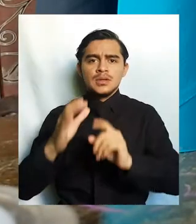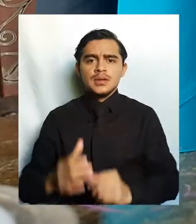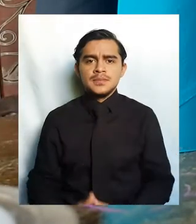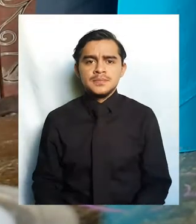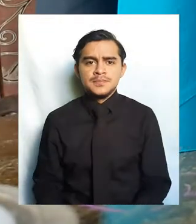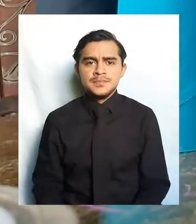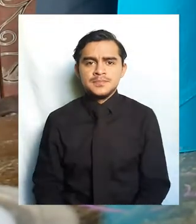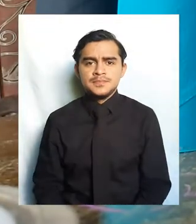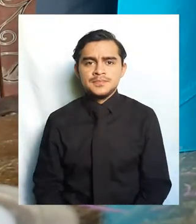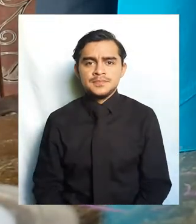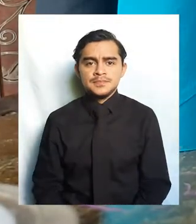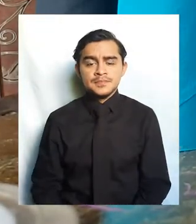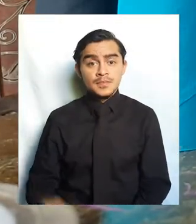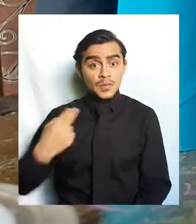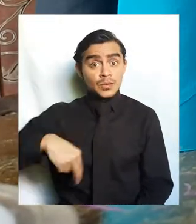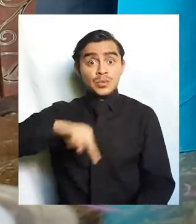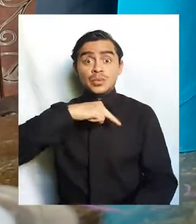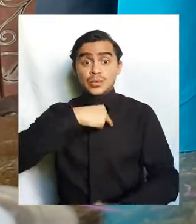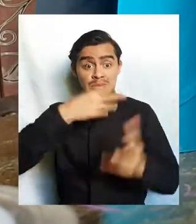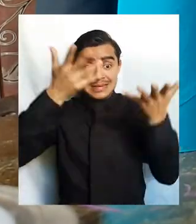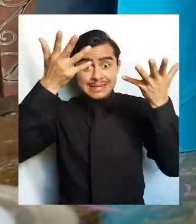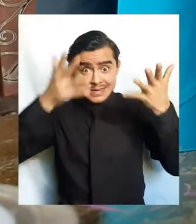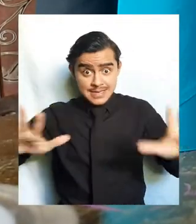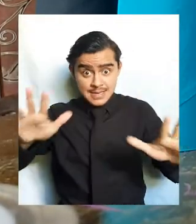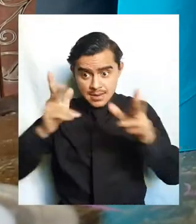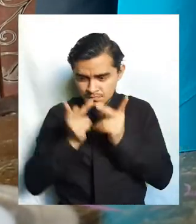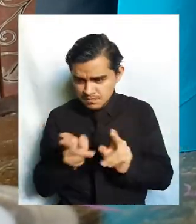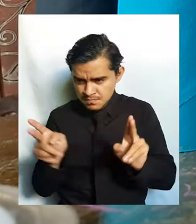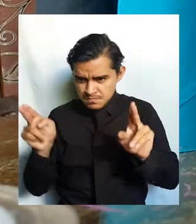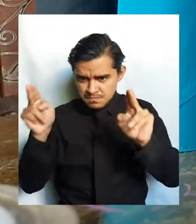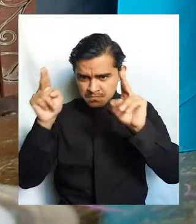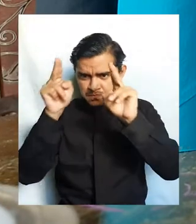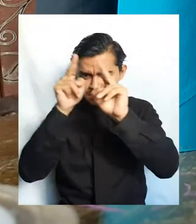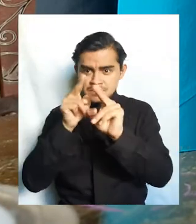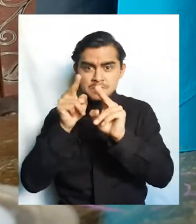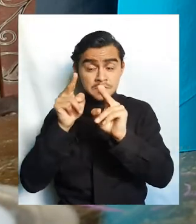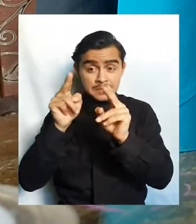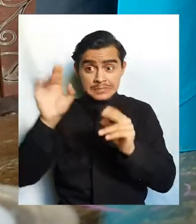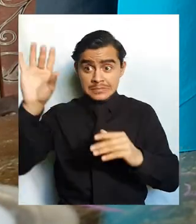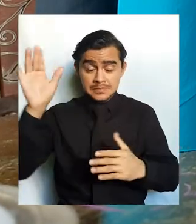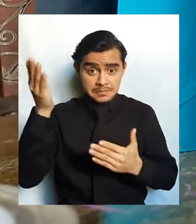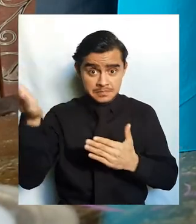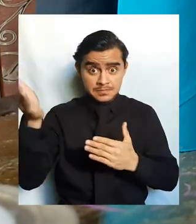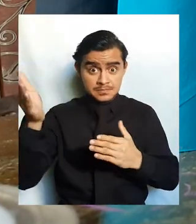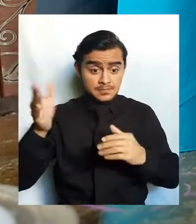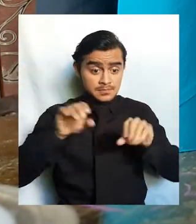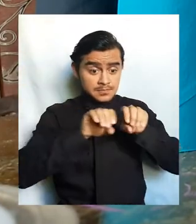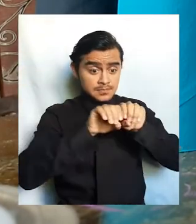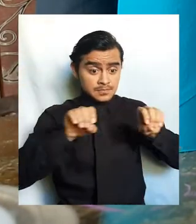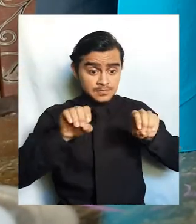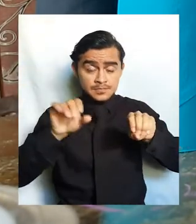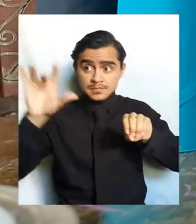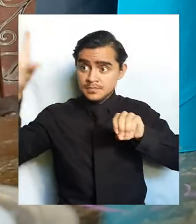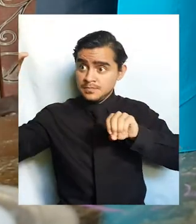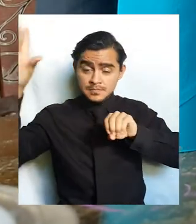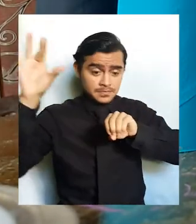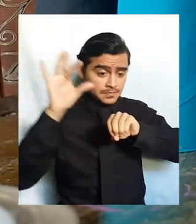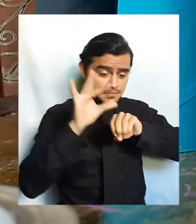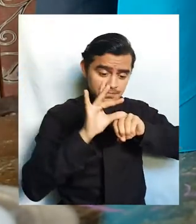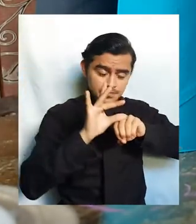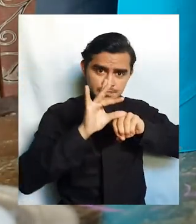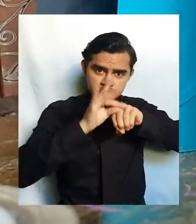Una vez que nosotros ya tengamos recortados nuestras figuras, las vamos a pegar sobre nuestros tubos de papel.